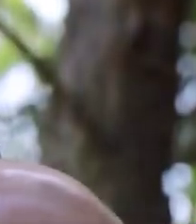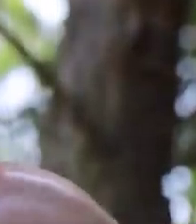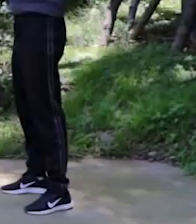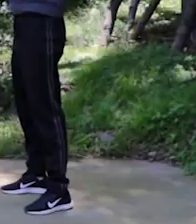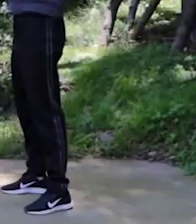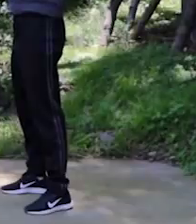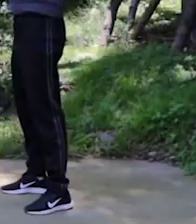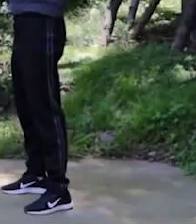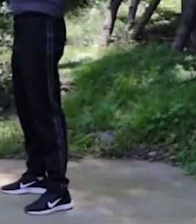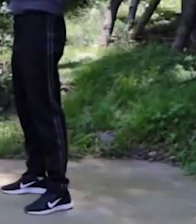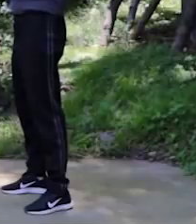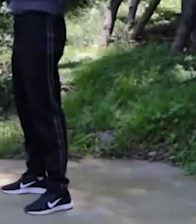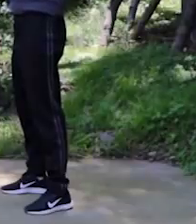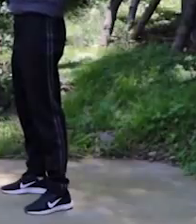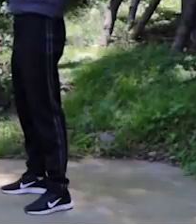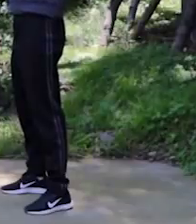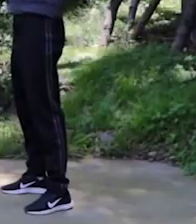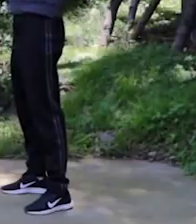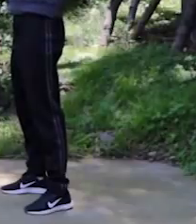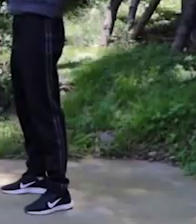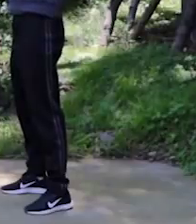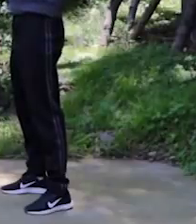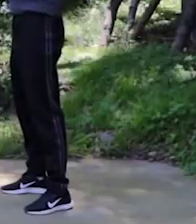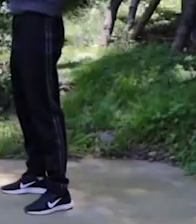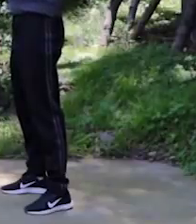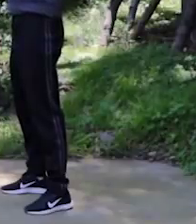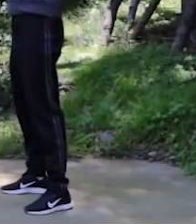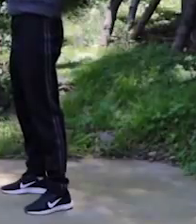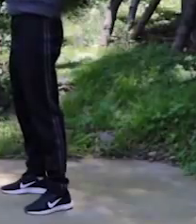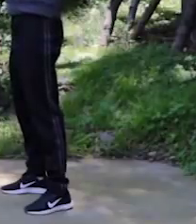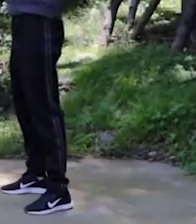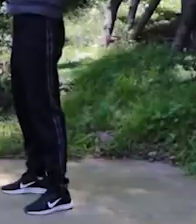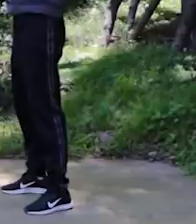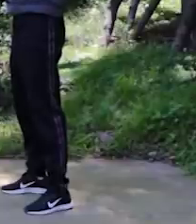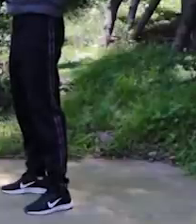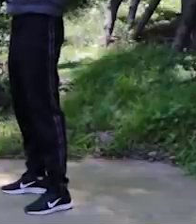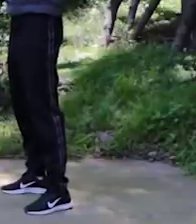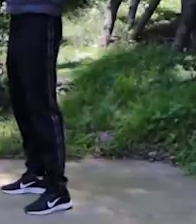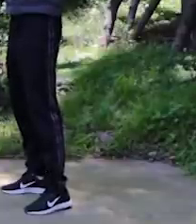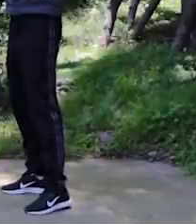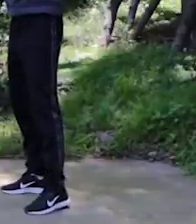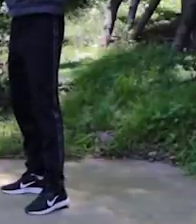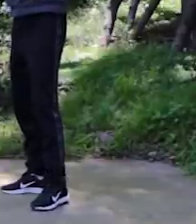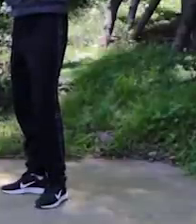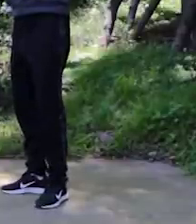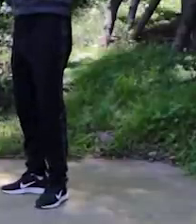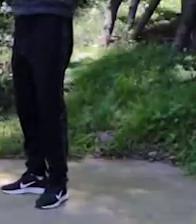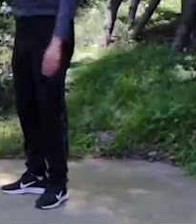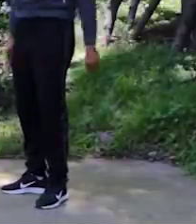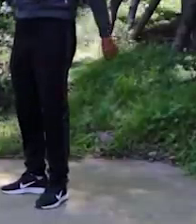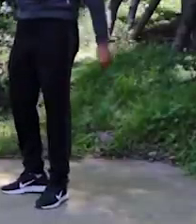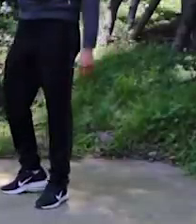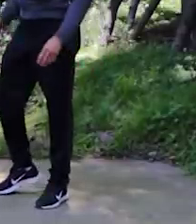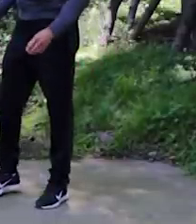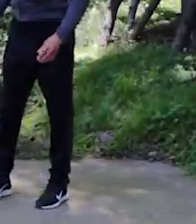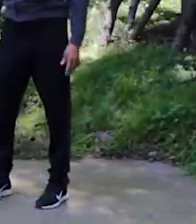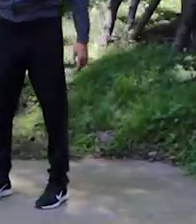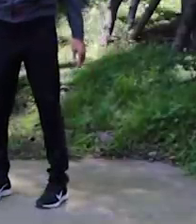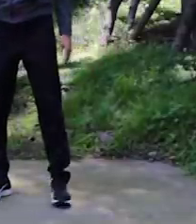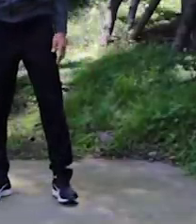bien. Perfecto. Exacto. Así es. Así es. Ok. Perfecto. Ahora vamos a hacer la demostración.